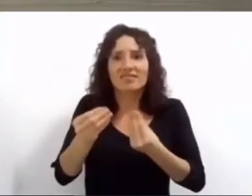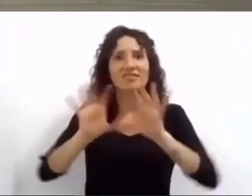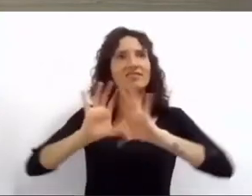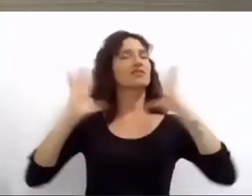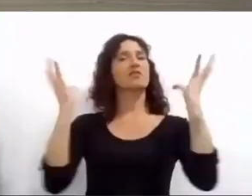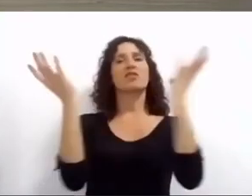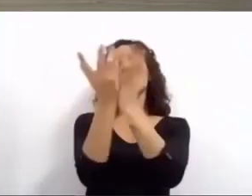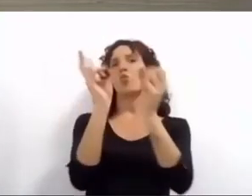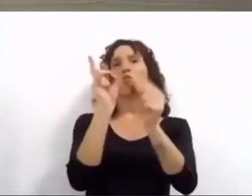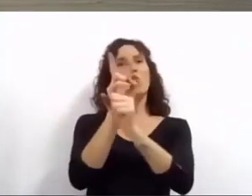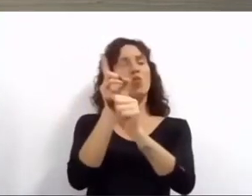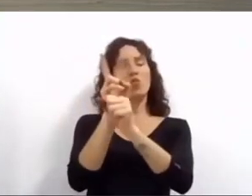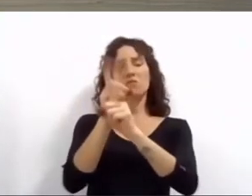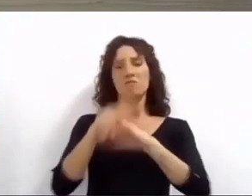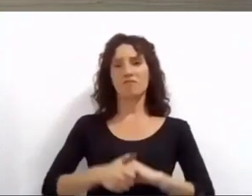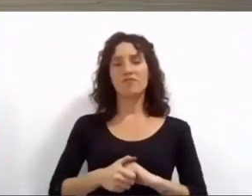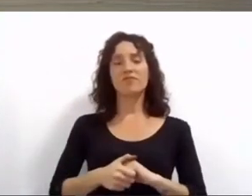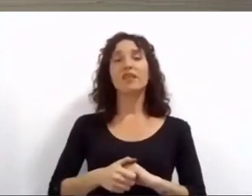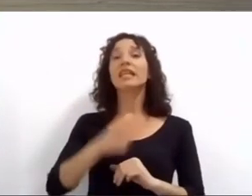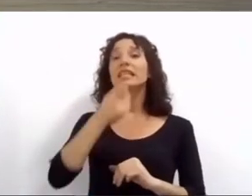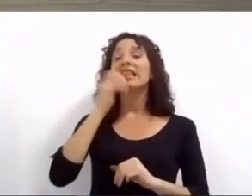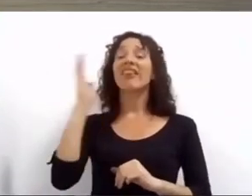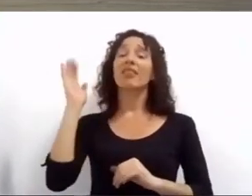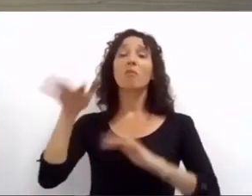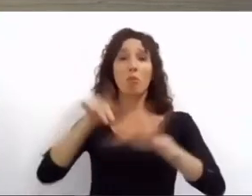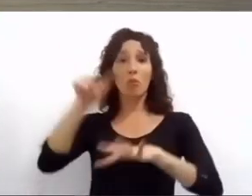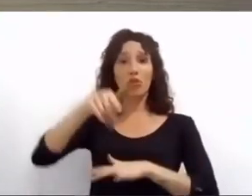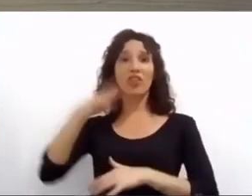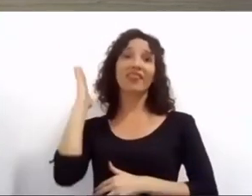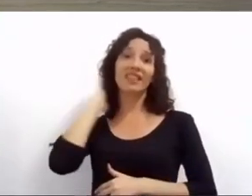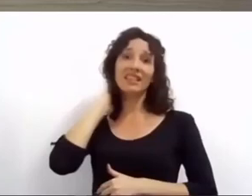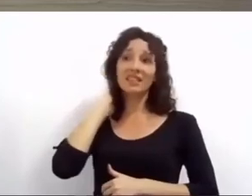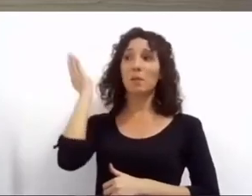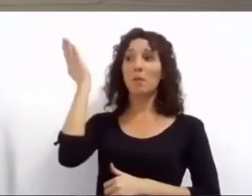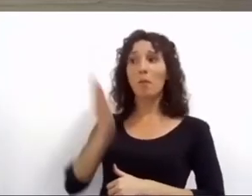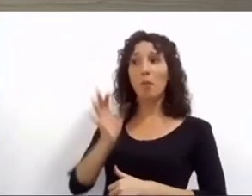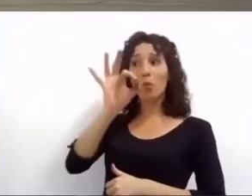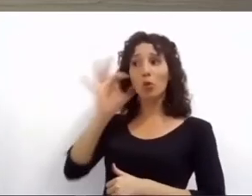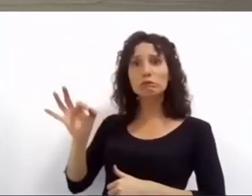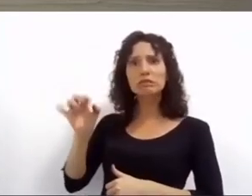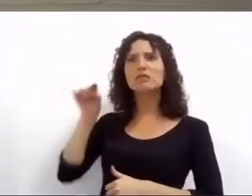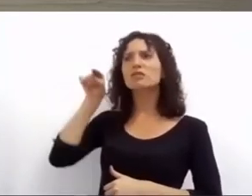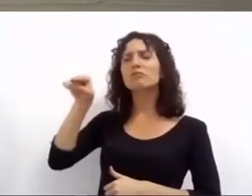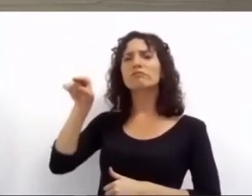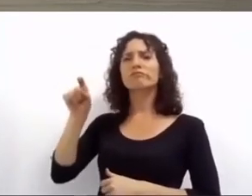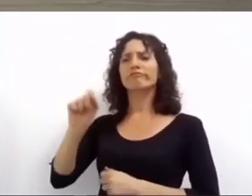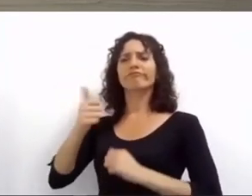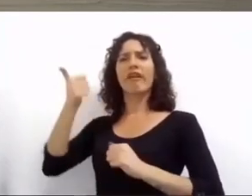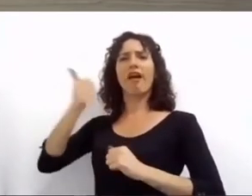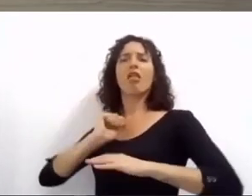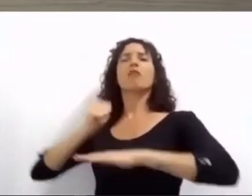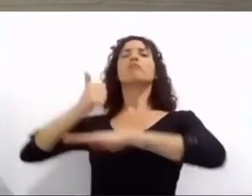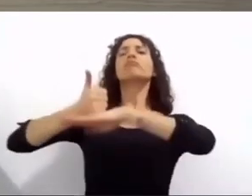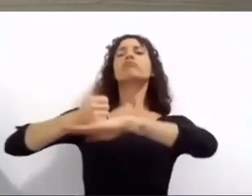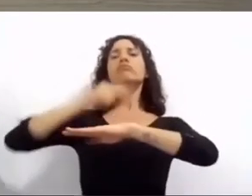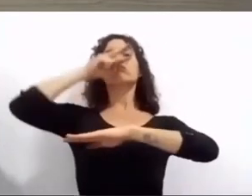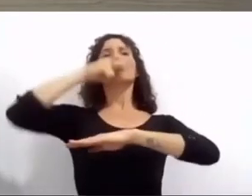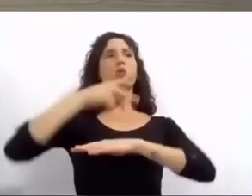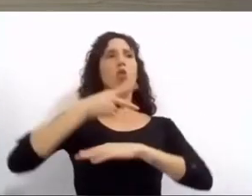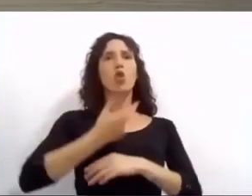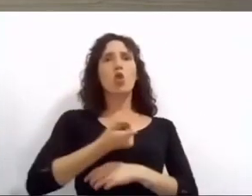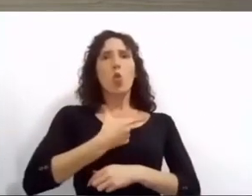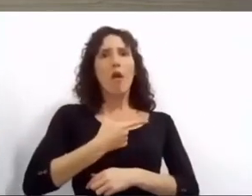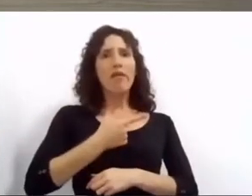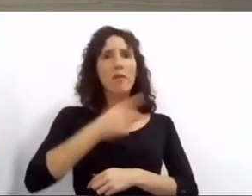panorama en que el 16% de la población mundial es dueña del 67% del PBI global pero además